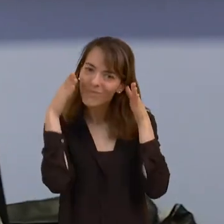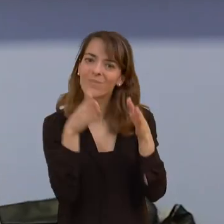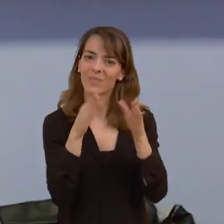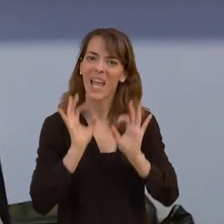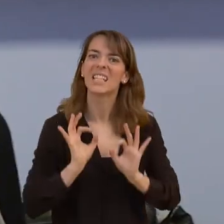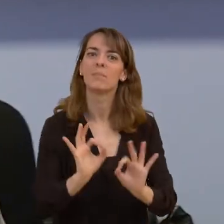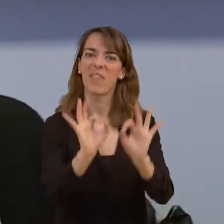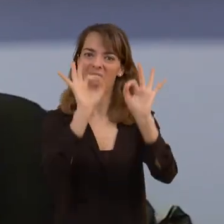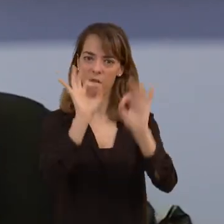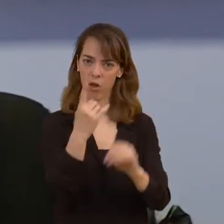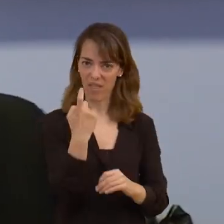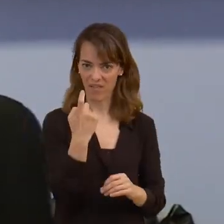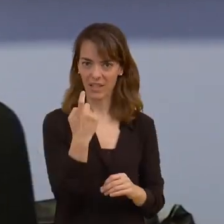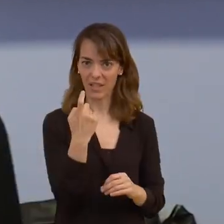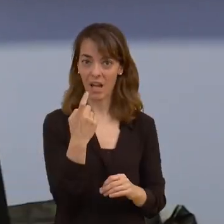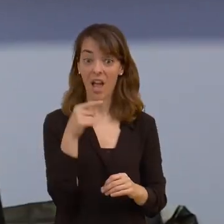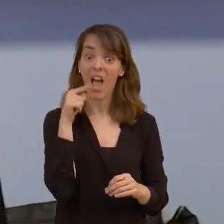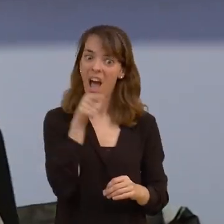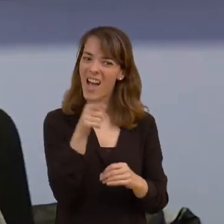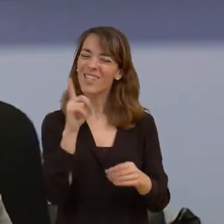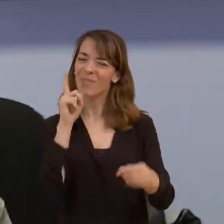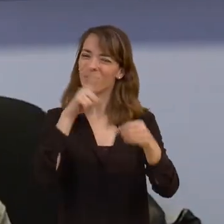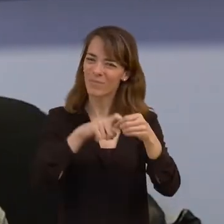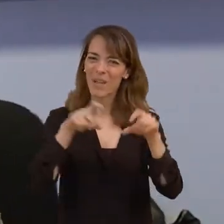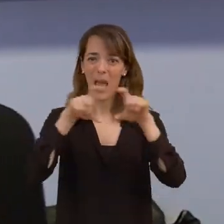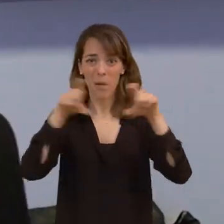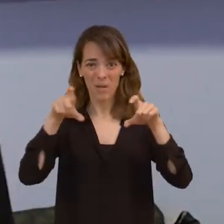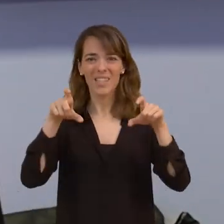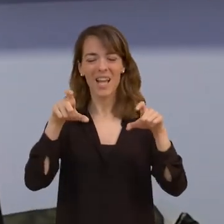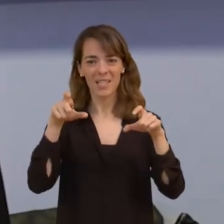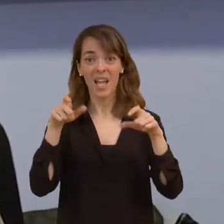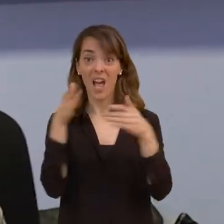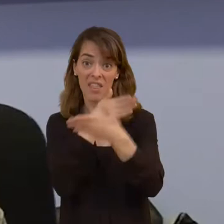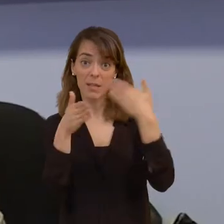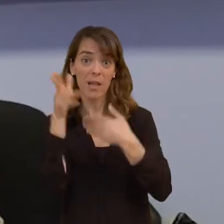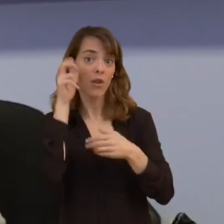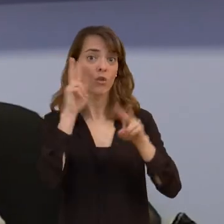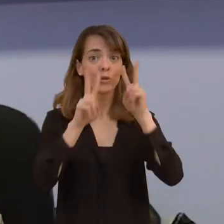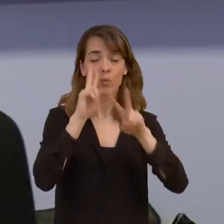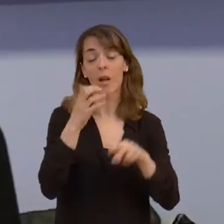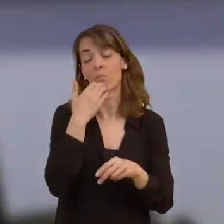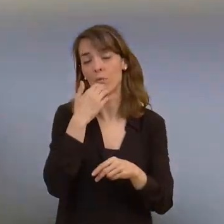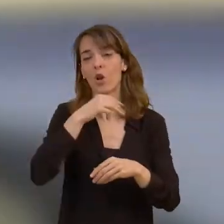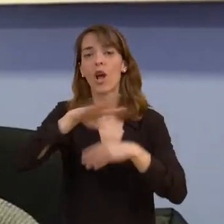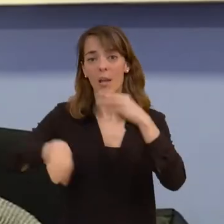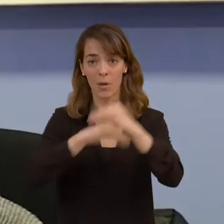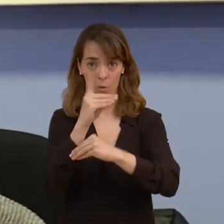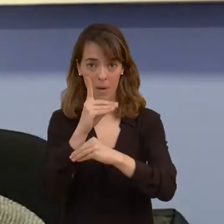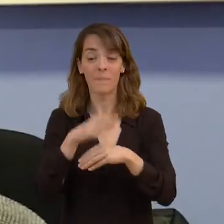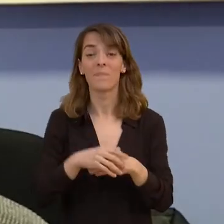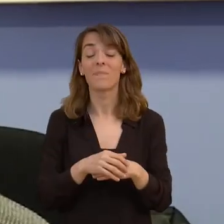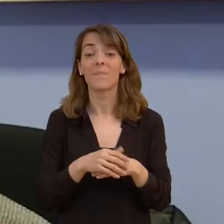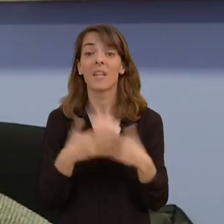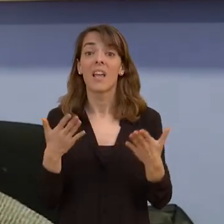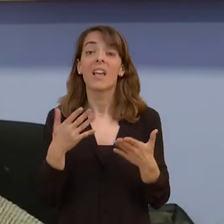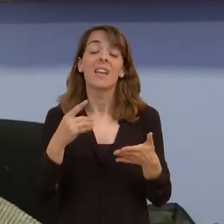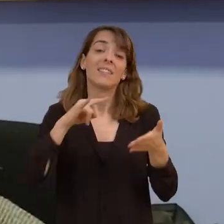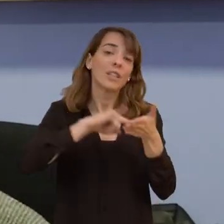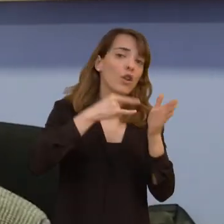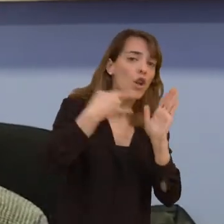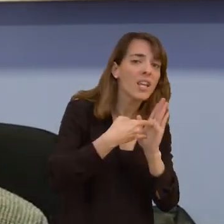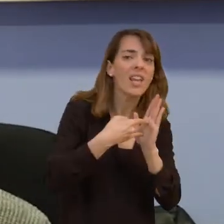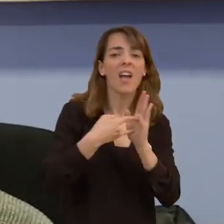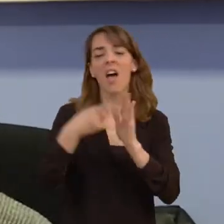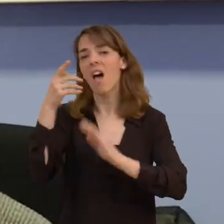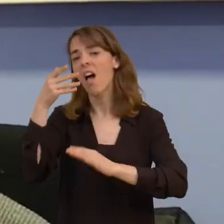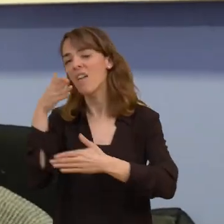entra la especialización ahí es donde entra empresas de accesibilidad audiovisual como Mirá lo que te digo La tecnología y la accesibilidad